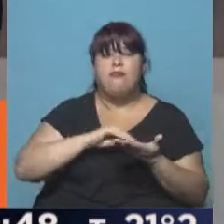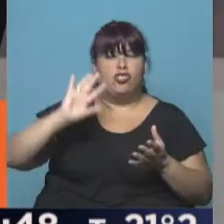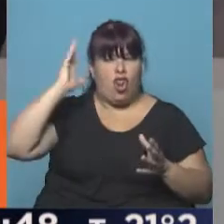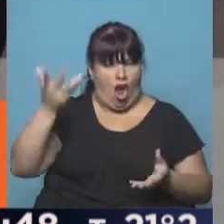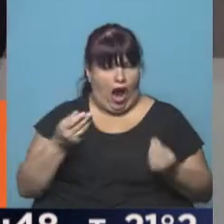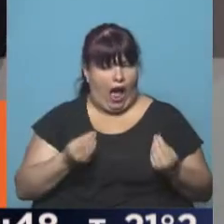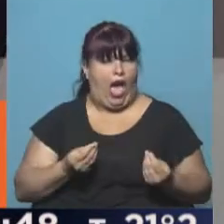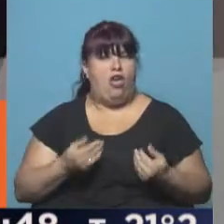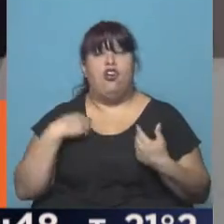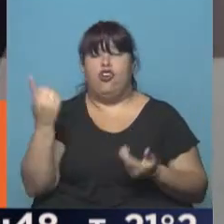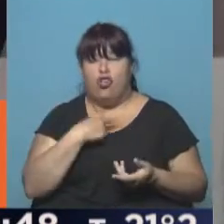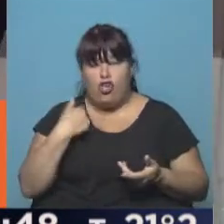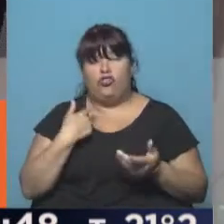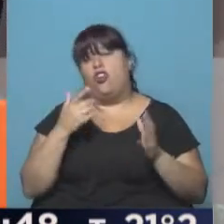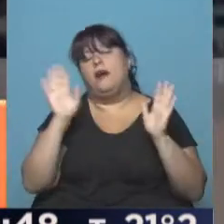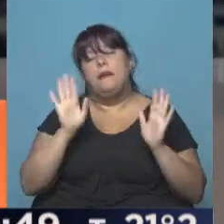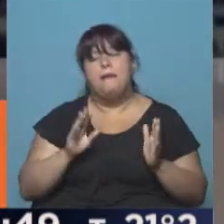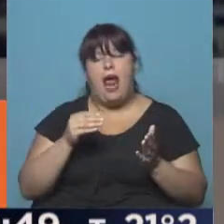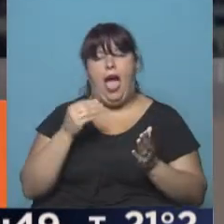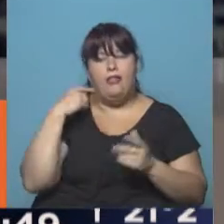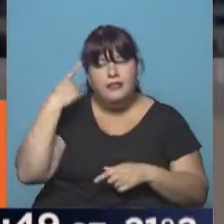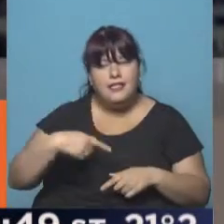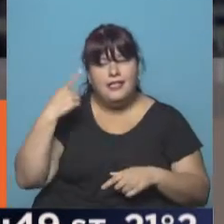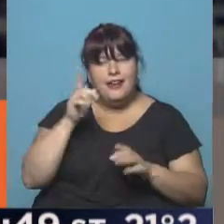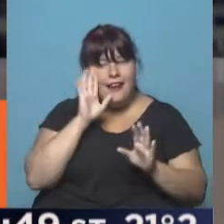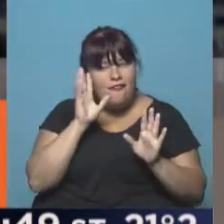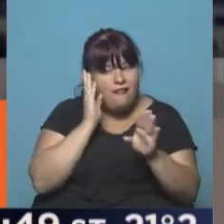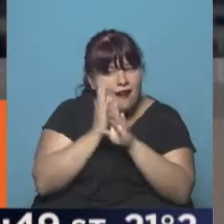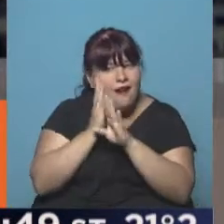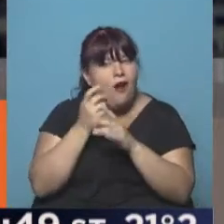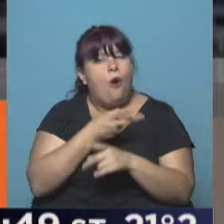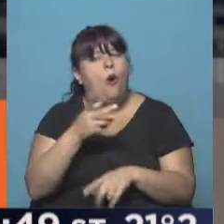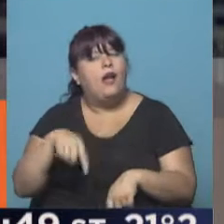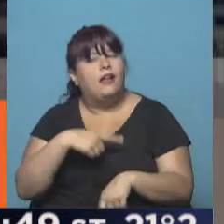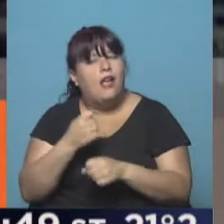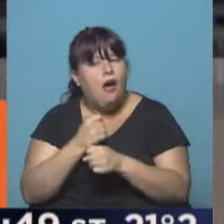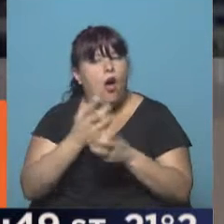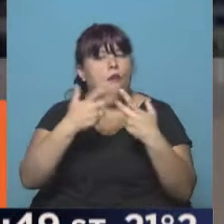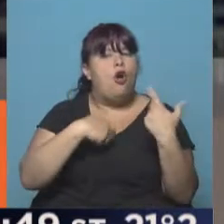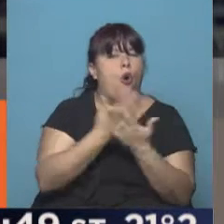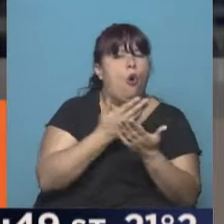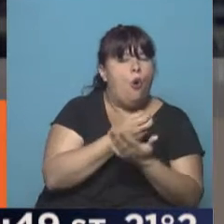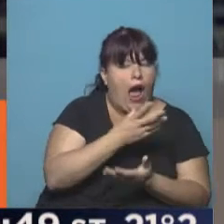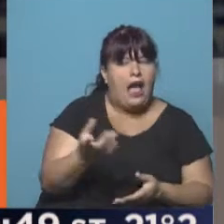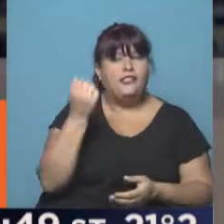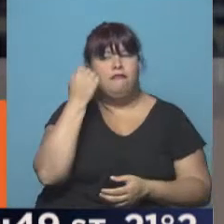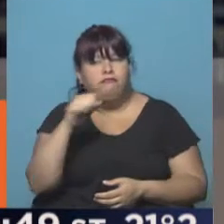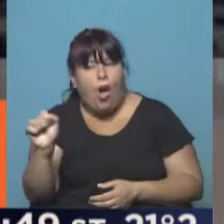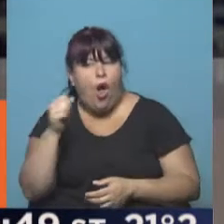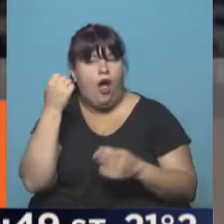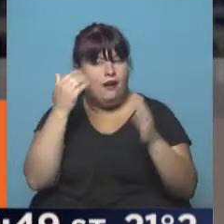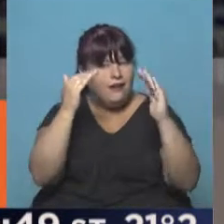enojaban por eso, porque nosotros llevábamos una permanente, una lupa, digamos, cuántos trabajaban, cuántos proyectos presentaron, ausencias.